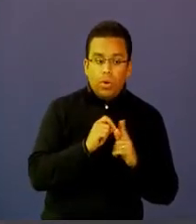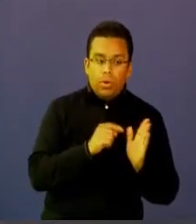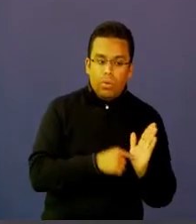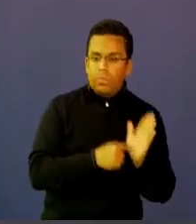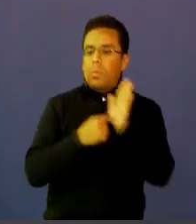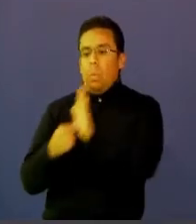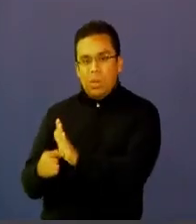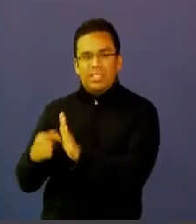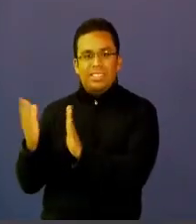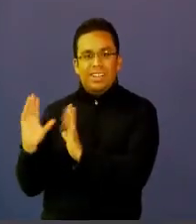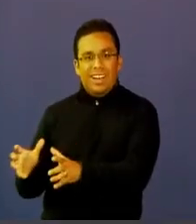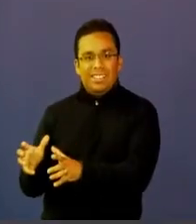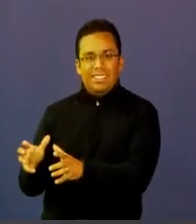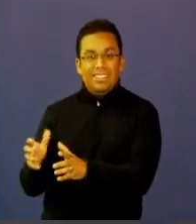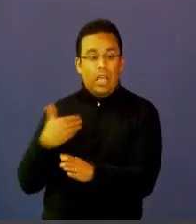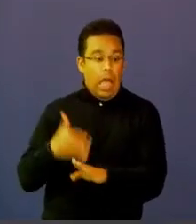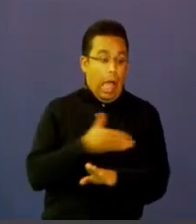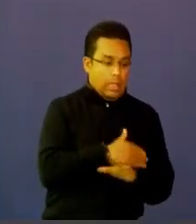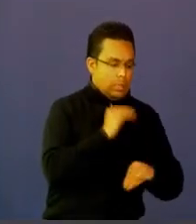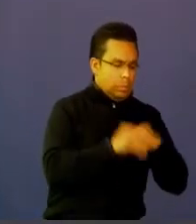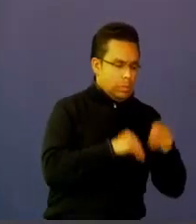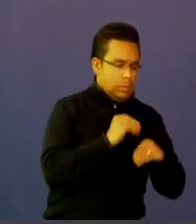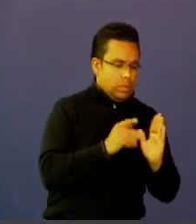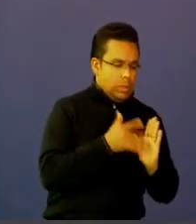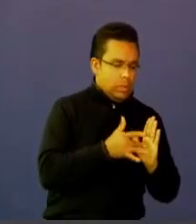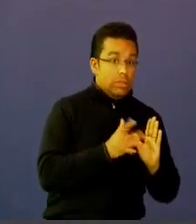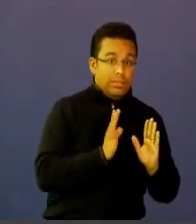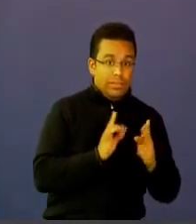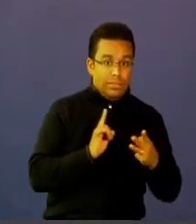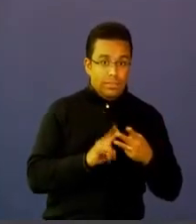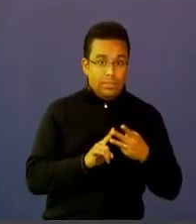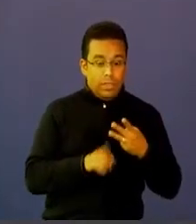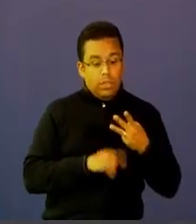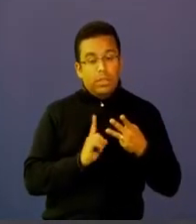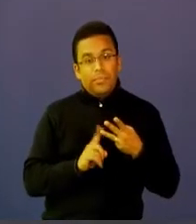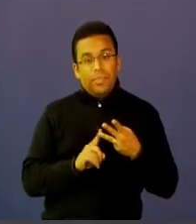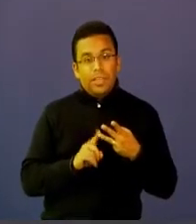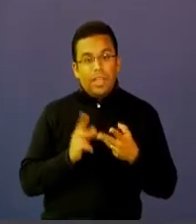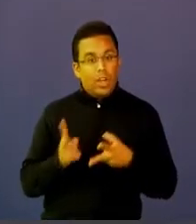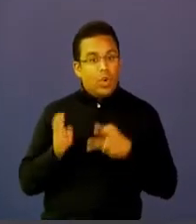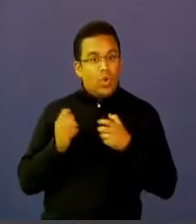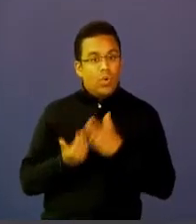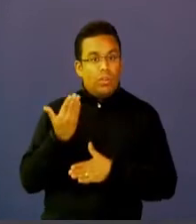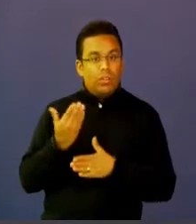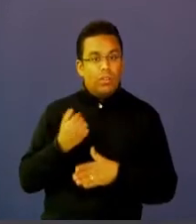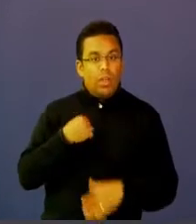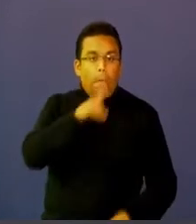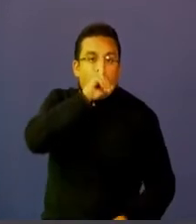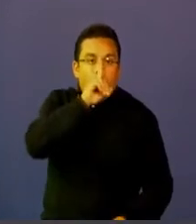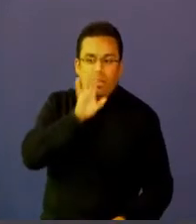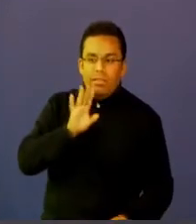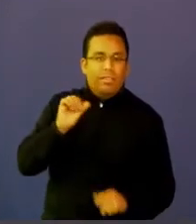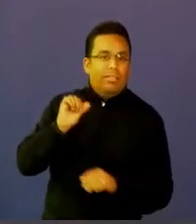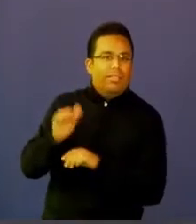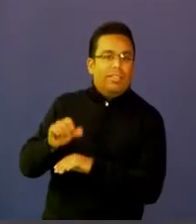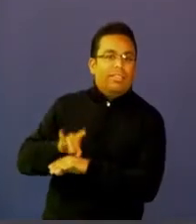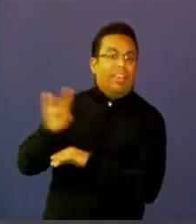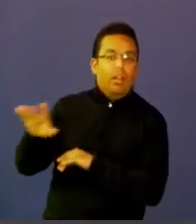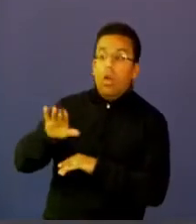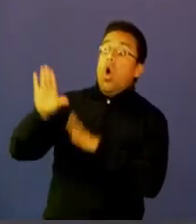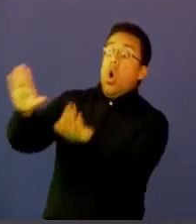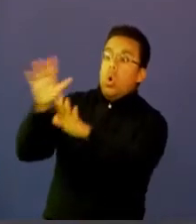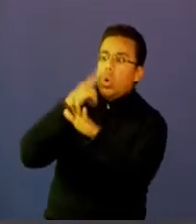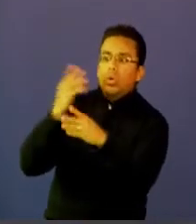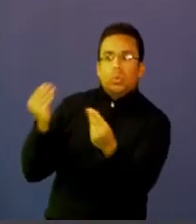clase entonces sabe preparar una clase con eso y está el innovador que a no hay que decirle nada hay que atajarlo porque ese desarrolla el contenido